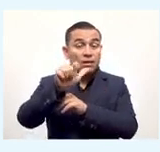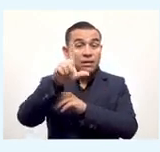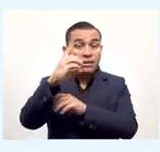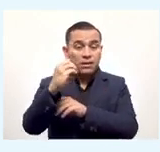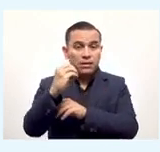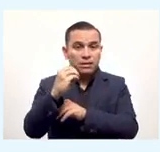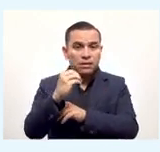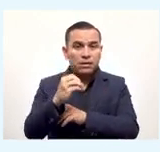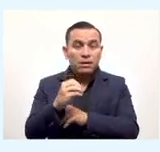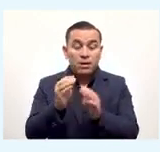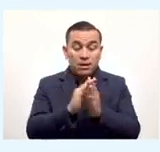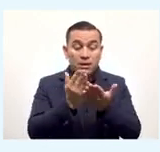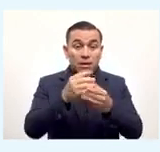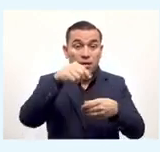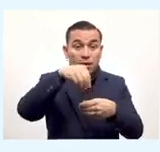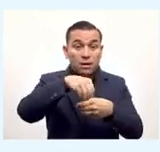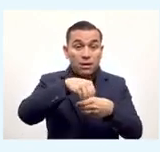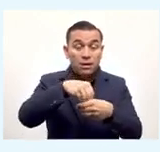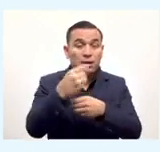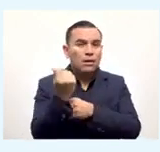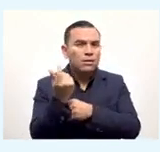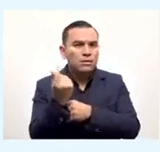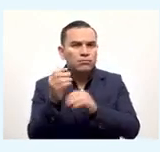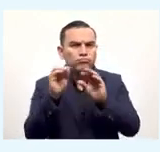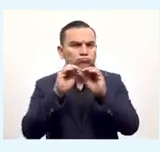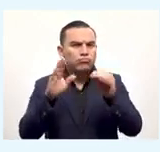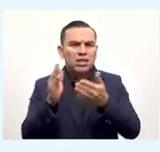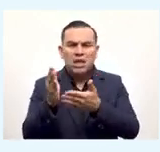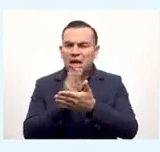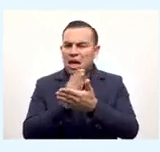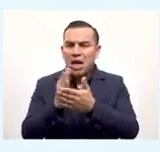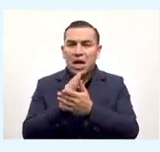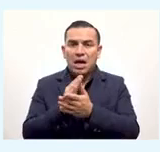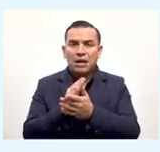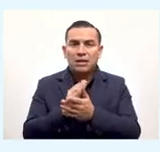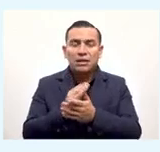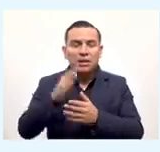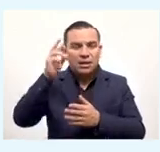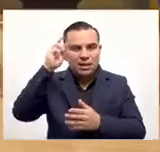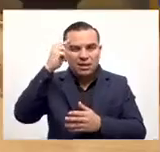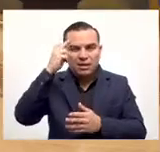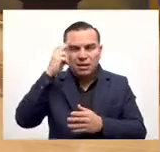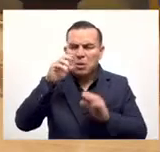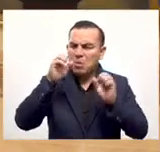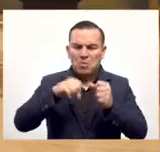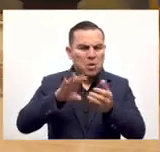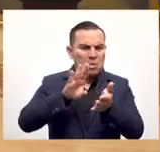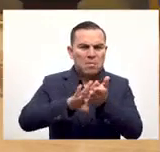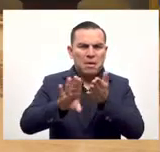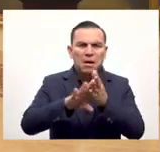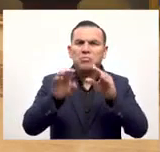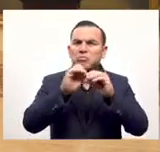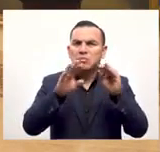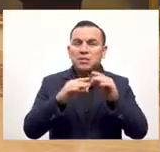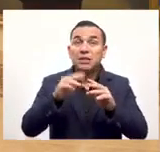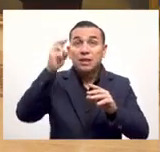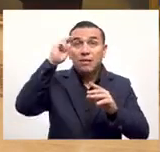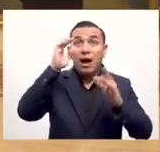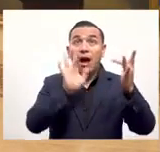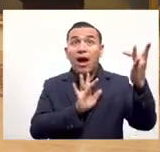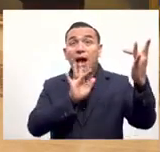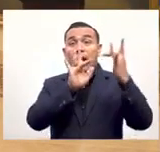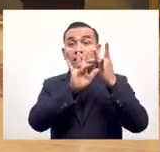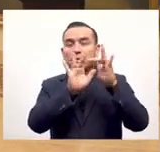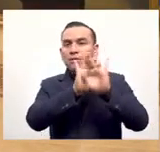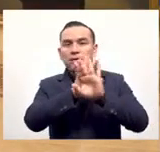Es decir, el wallet no consume saldo de internet, no es necesario tener un plan de internet, no es necesario